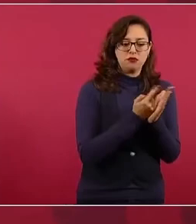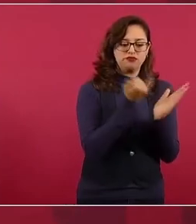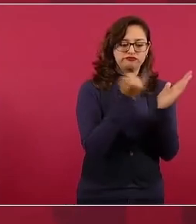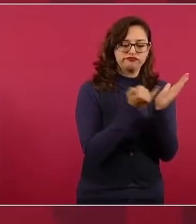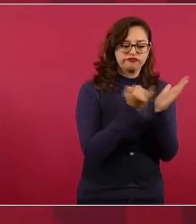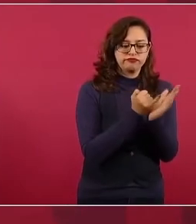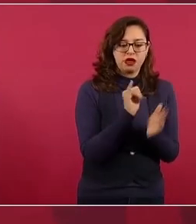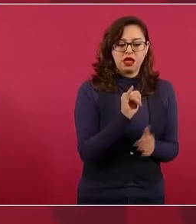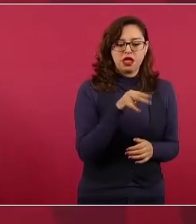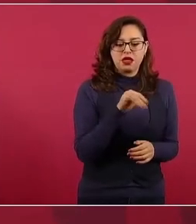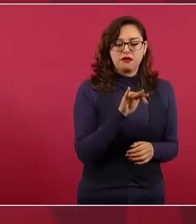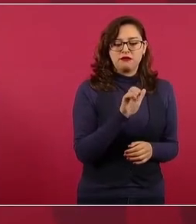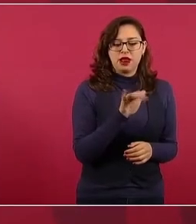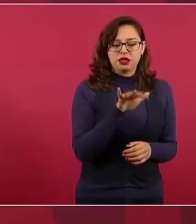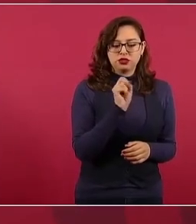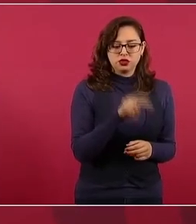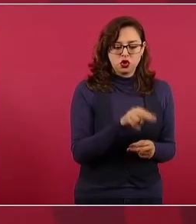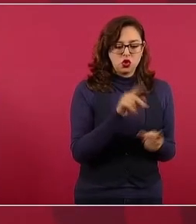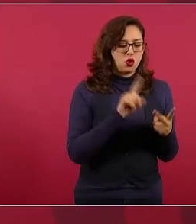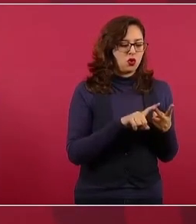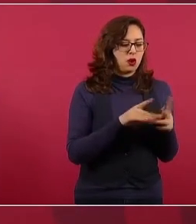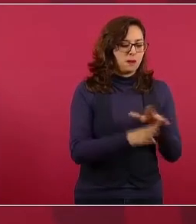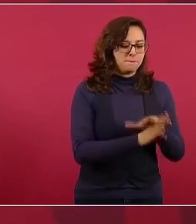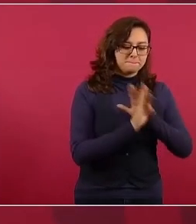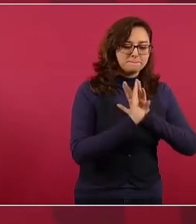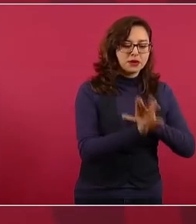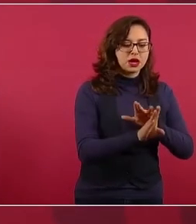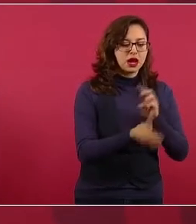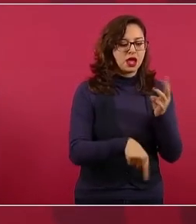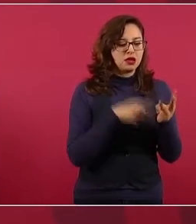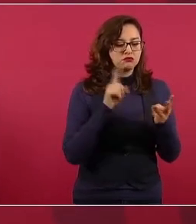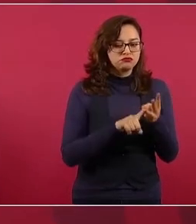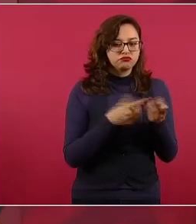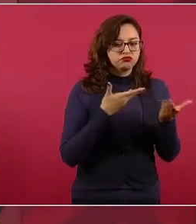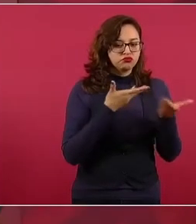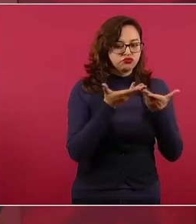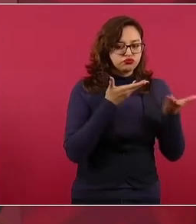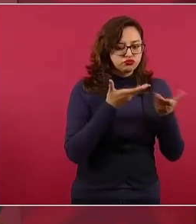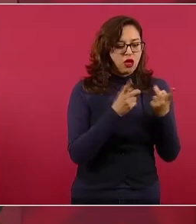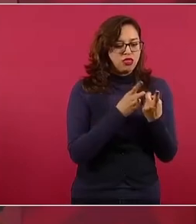cooperación para el desarrollo,